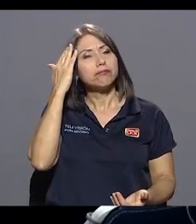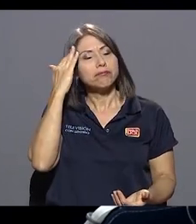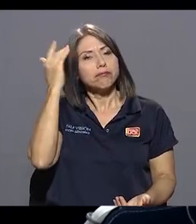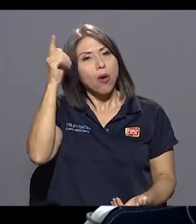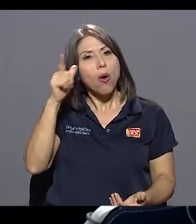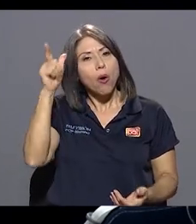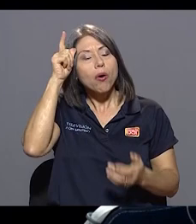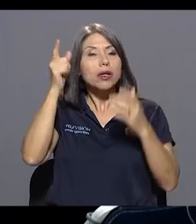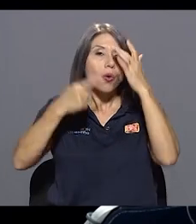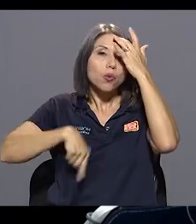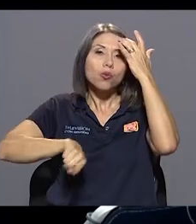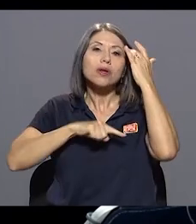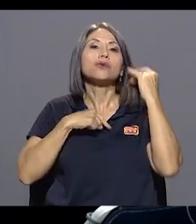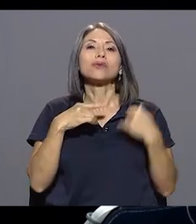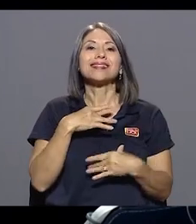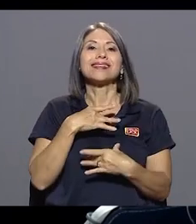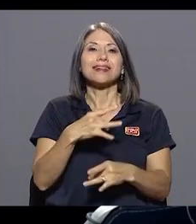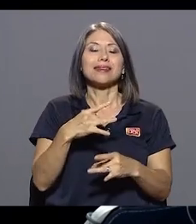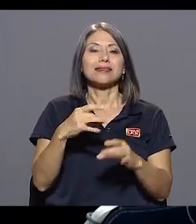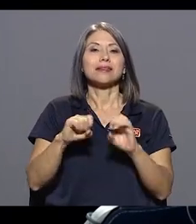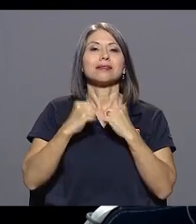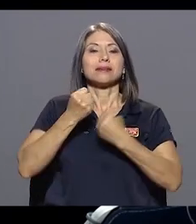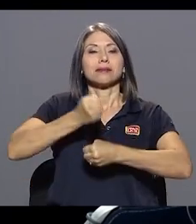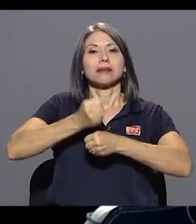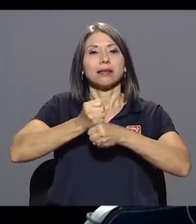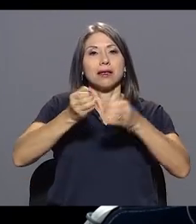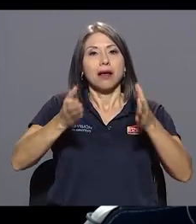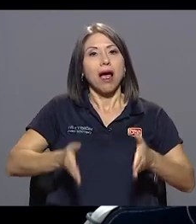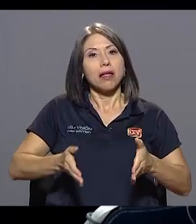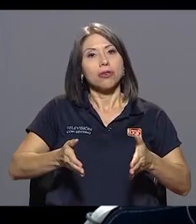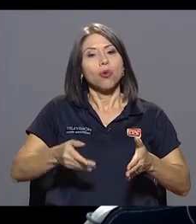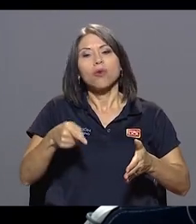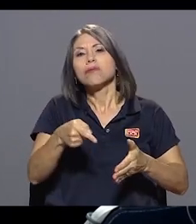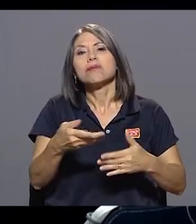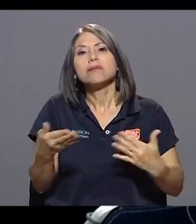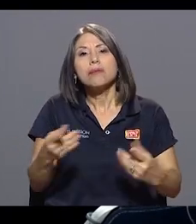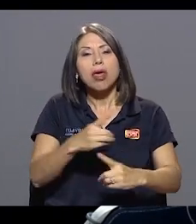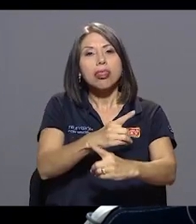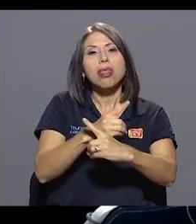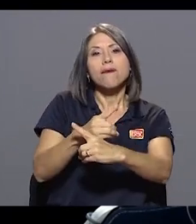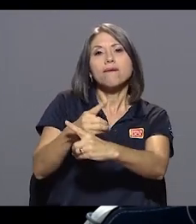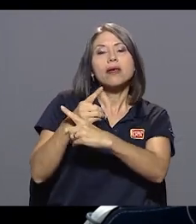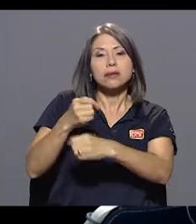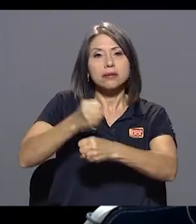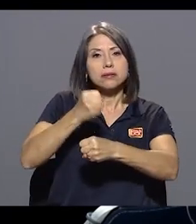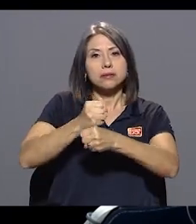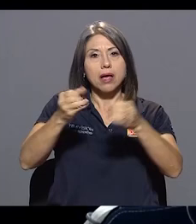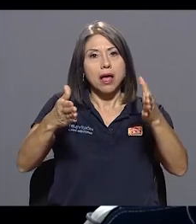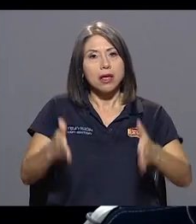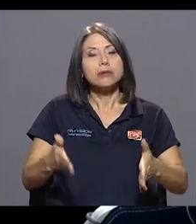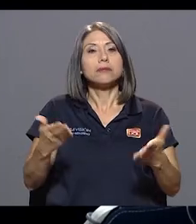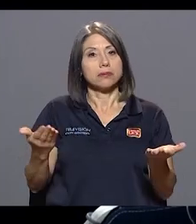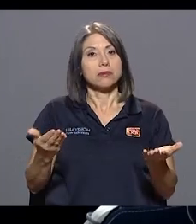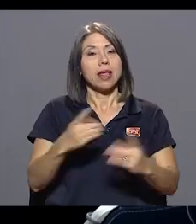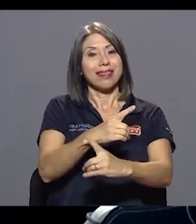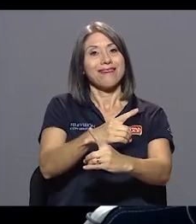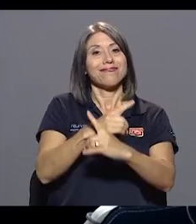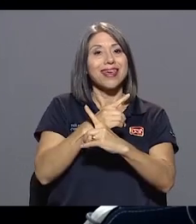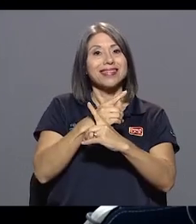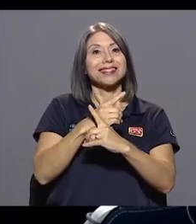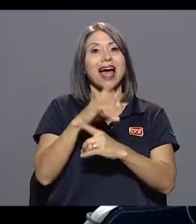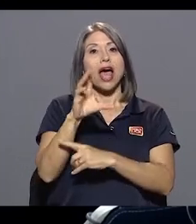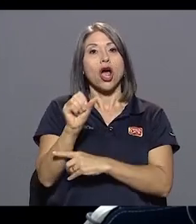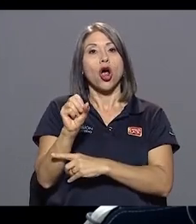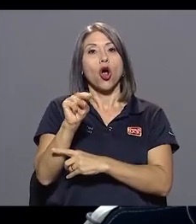evidentemente, nuestro interés como sindicato tiene que ver con la defensa de la clase trabajadora y de la convención